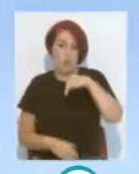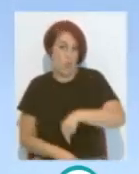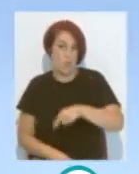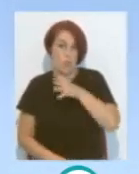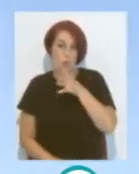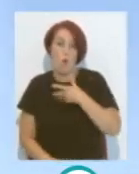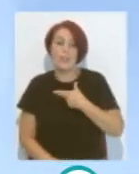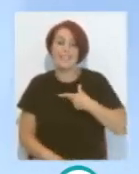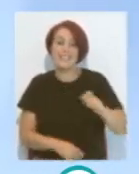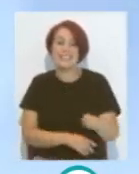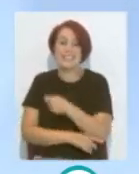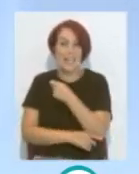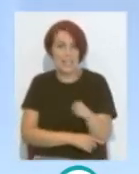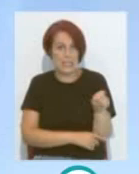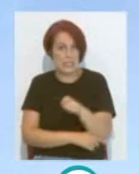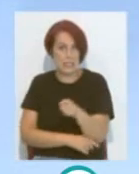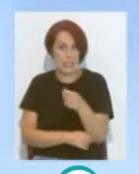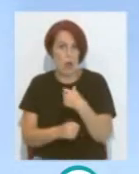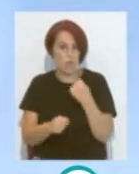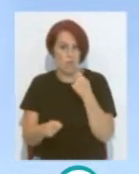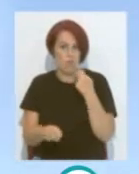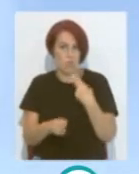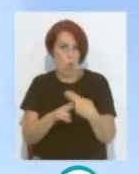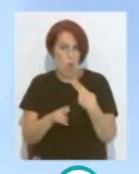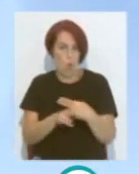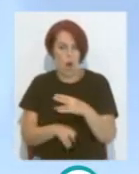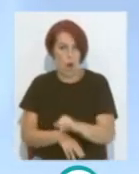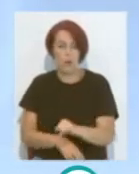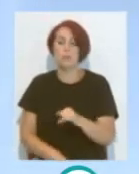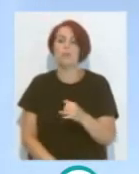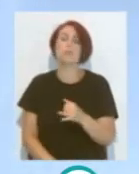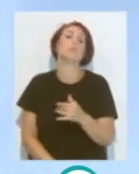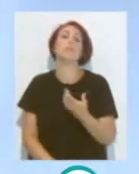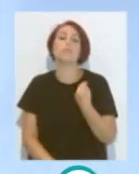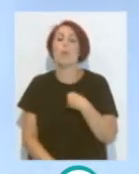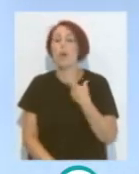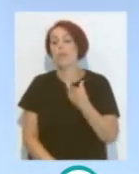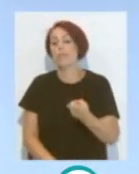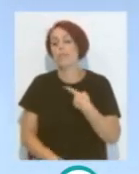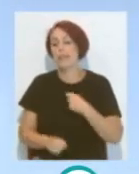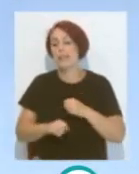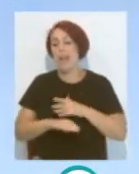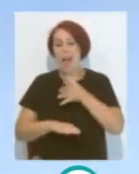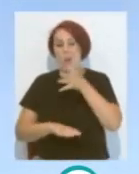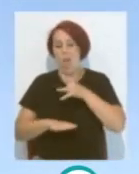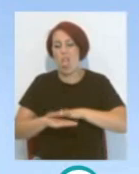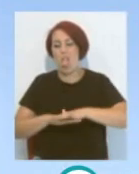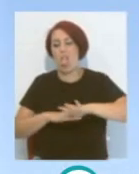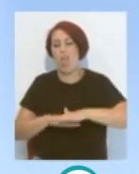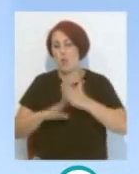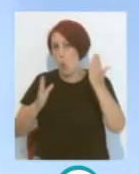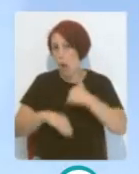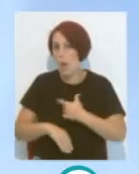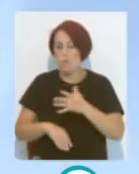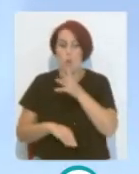Que había una pista de tenis de adoquine Que era la que había detrás Y ahí por lo menos No se formaban charcos Estaba todo rodeado